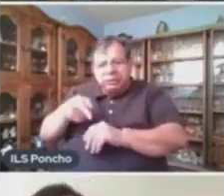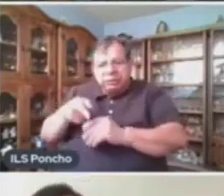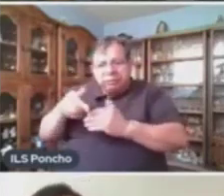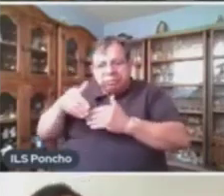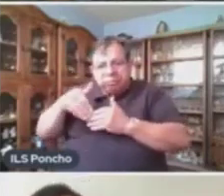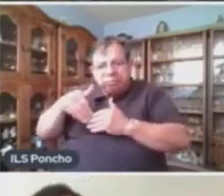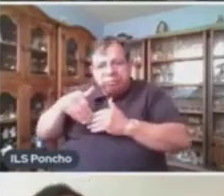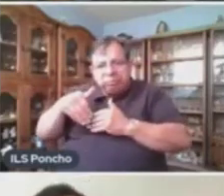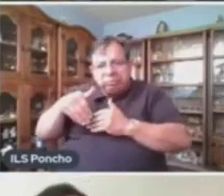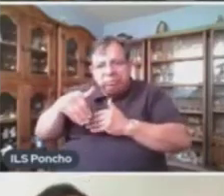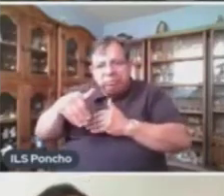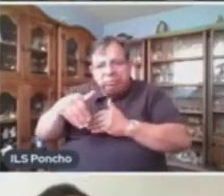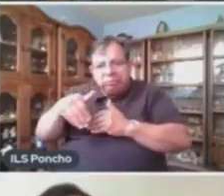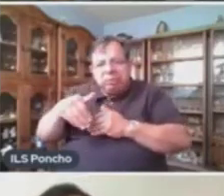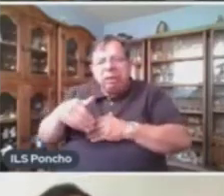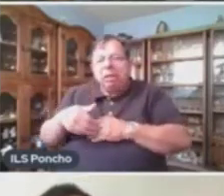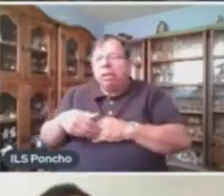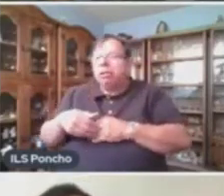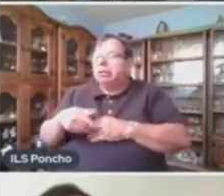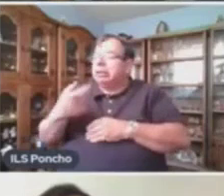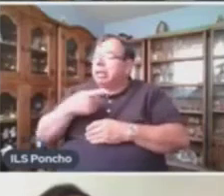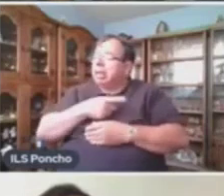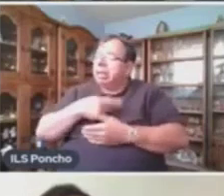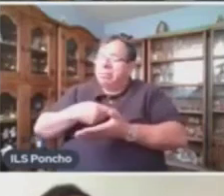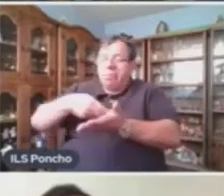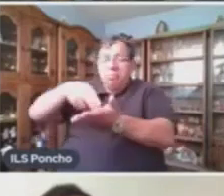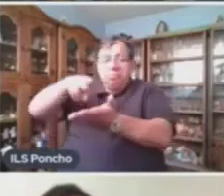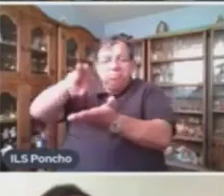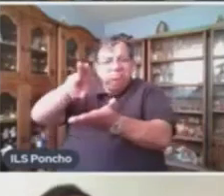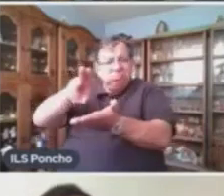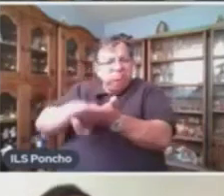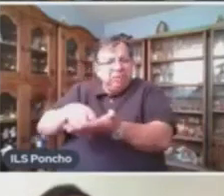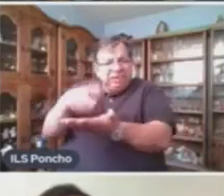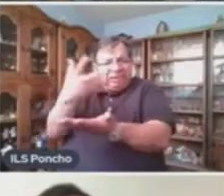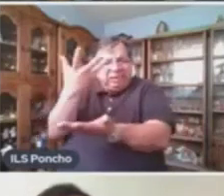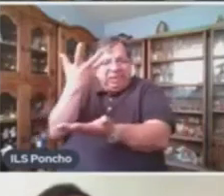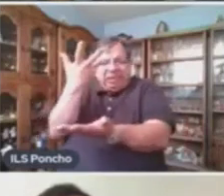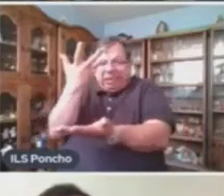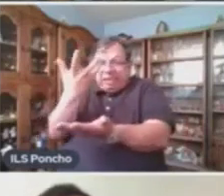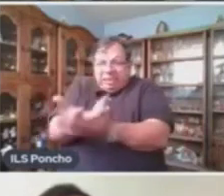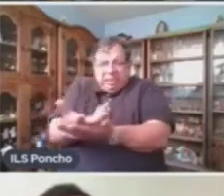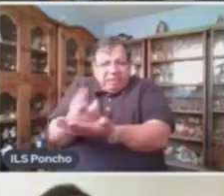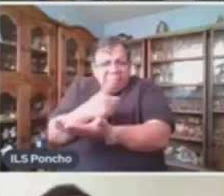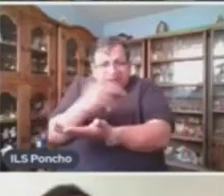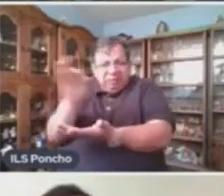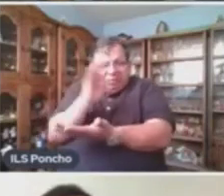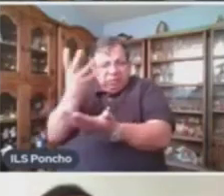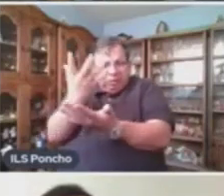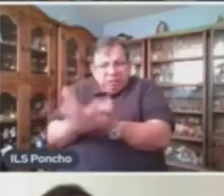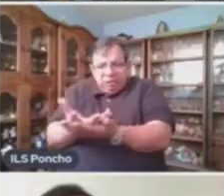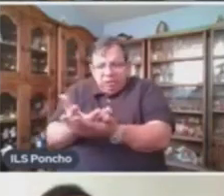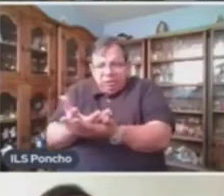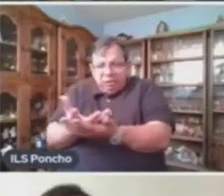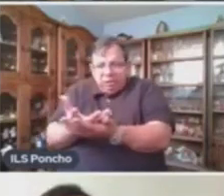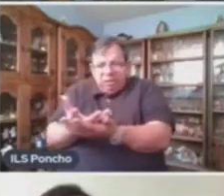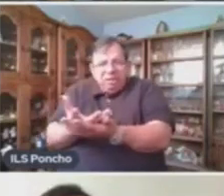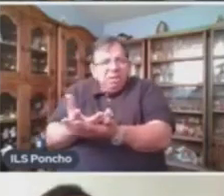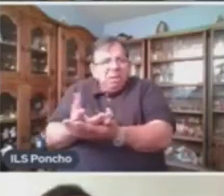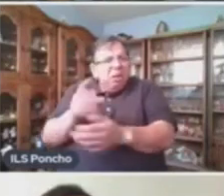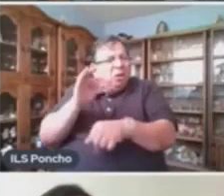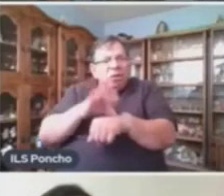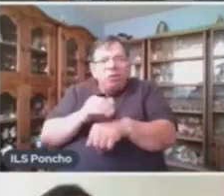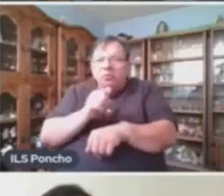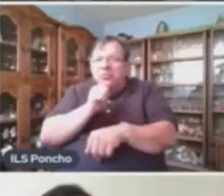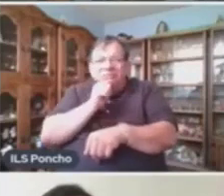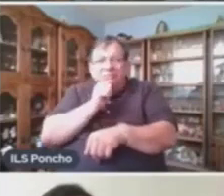Le mandó Reposo Absoluto Aún Sin descubrir El